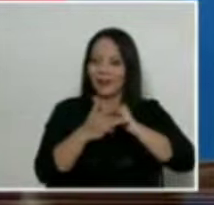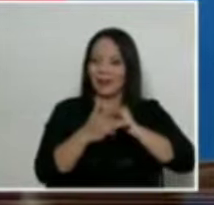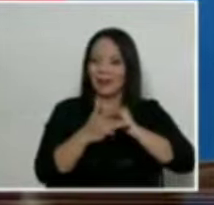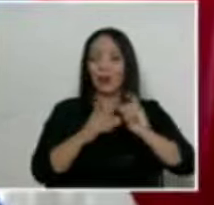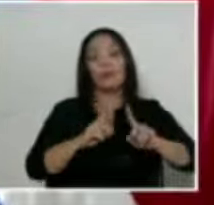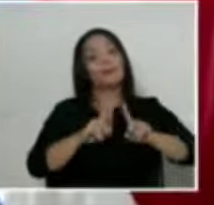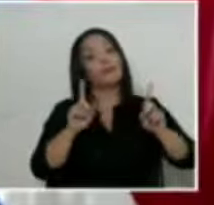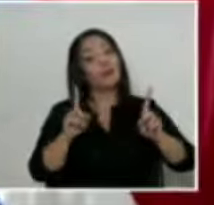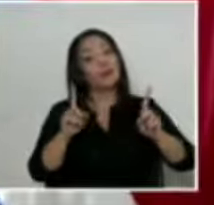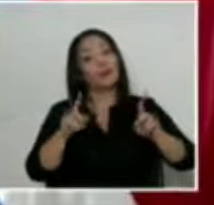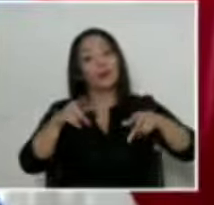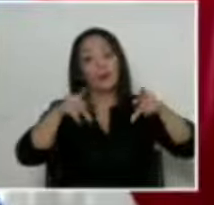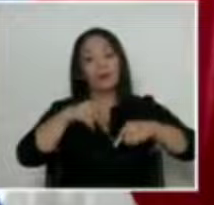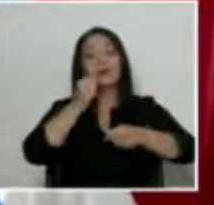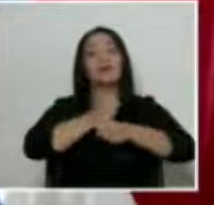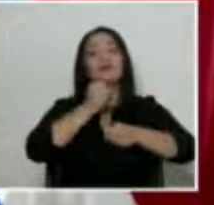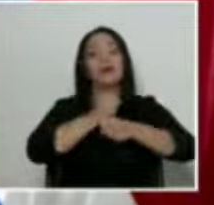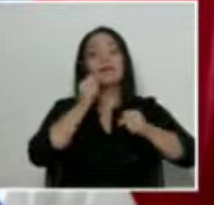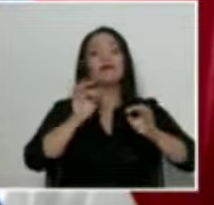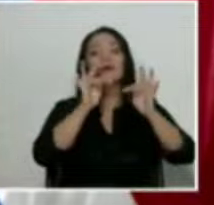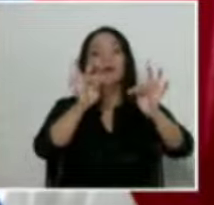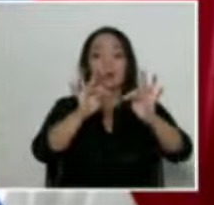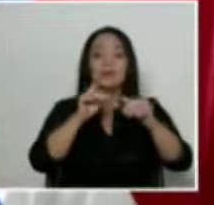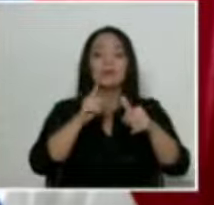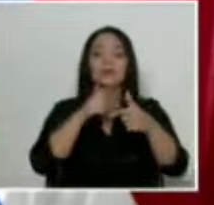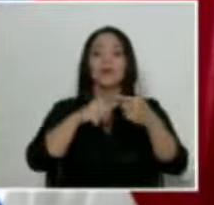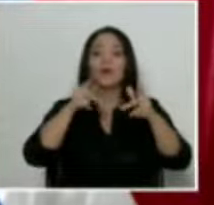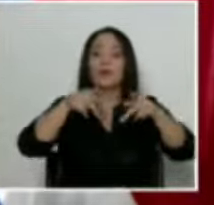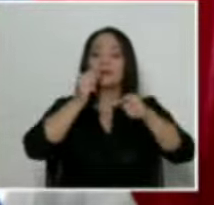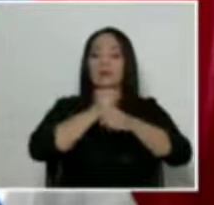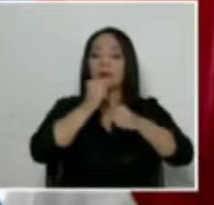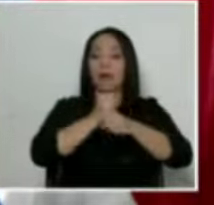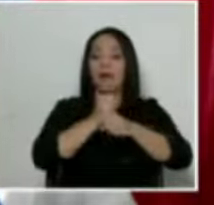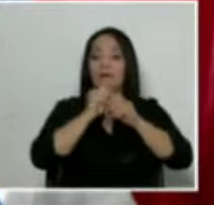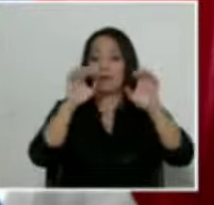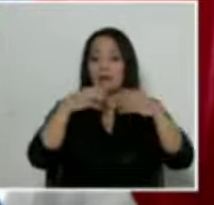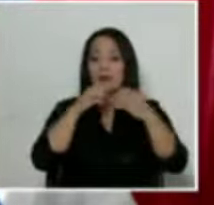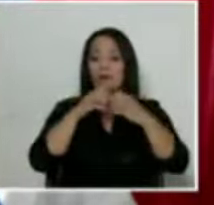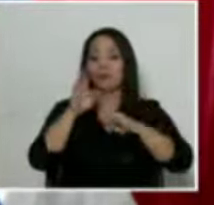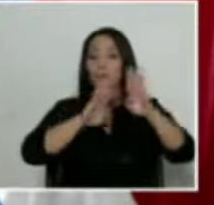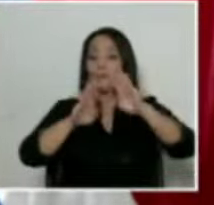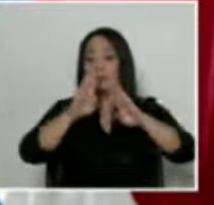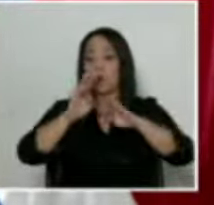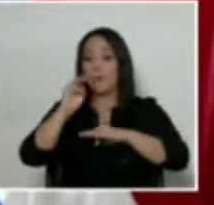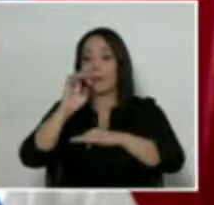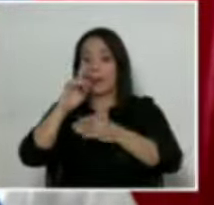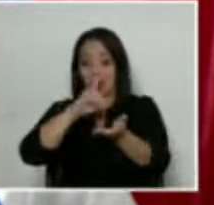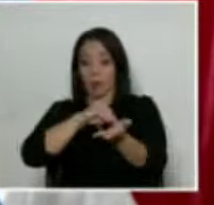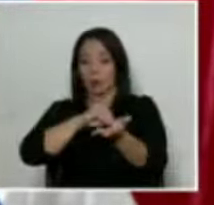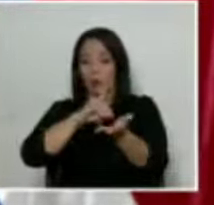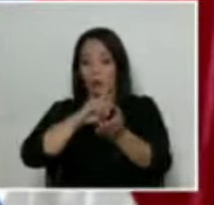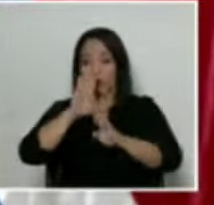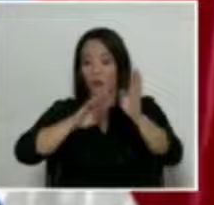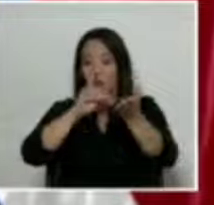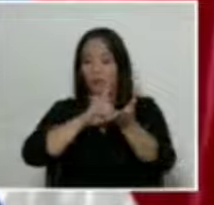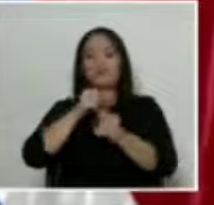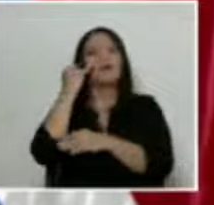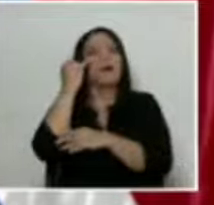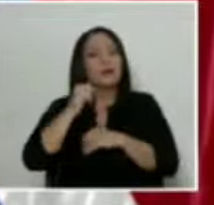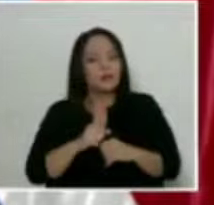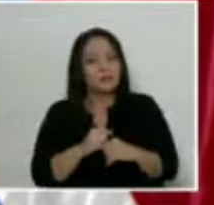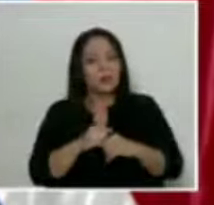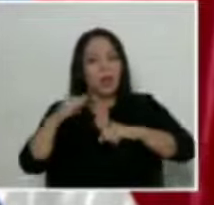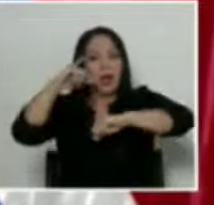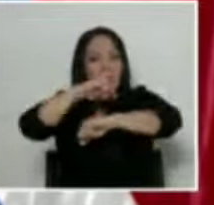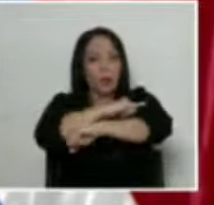pero la gente que trabaja en turismo y que trabaja en equipos biomédicos, imagínense qué pasaría si hay que cerrar ese